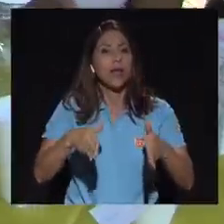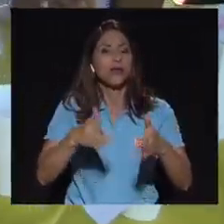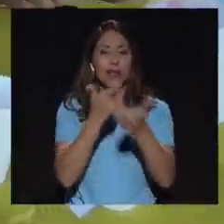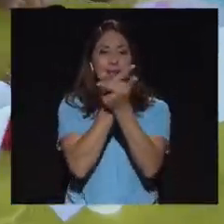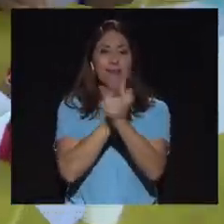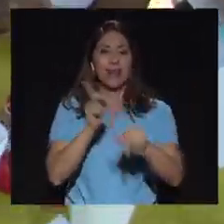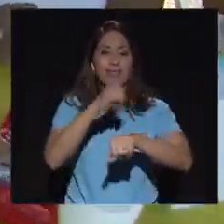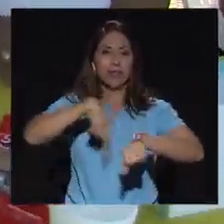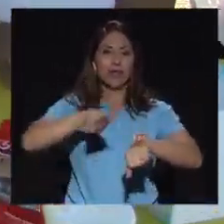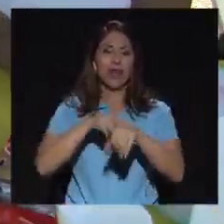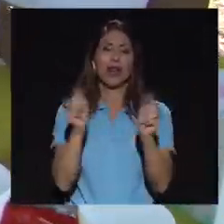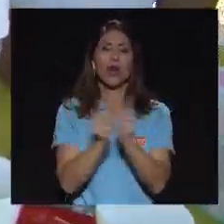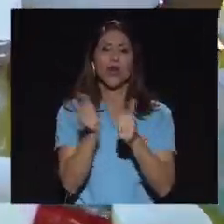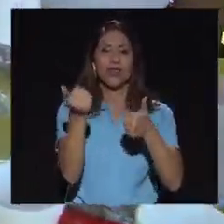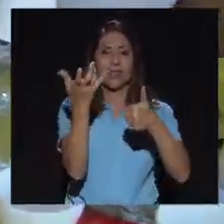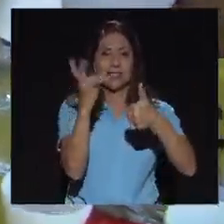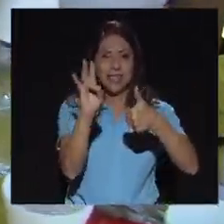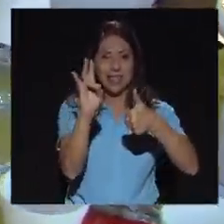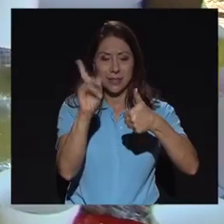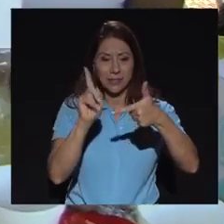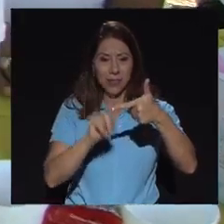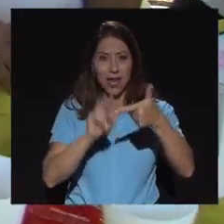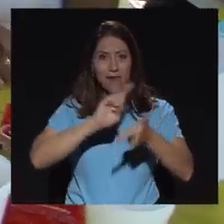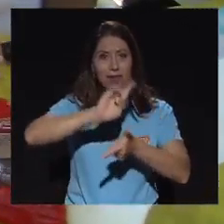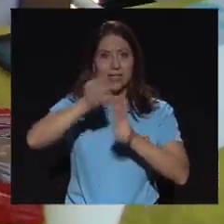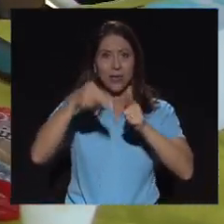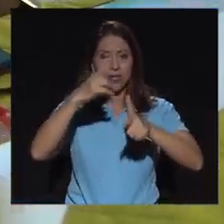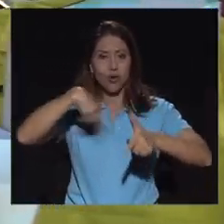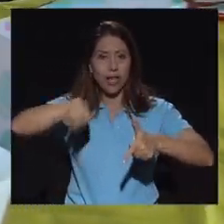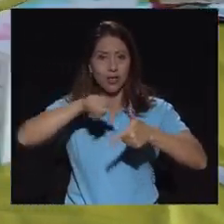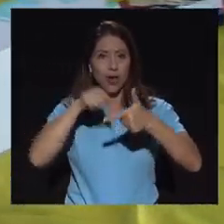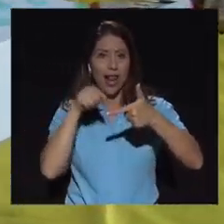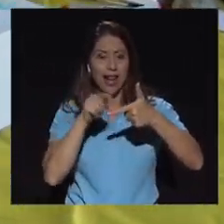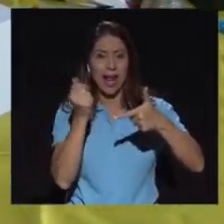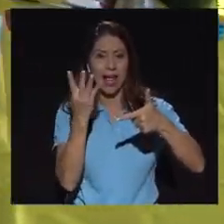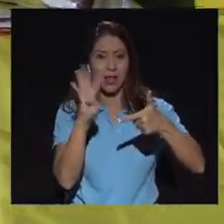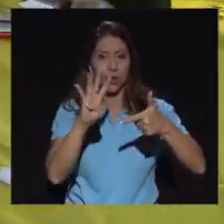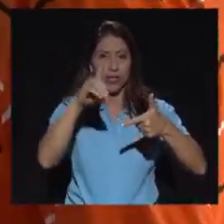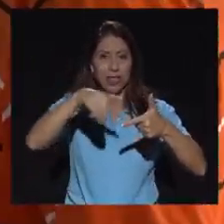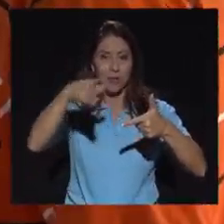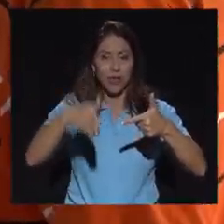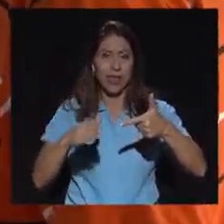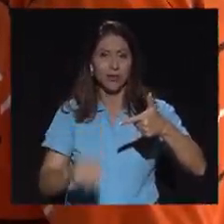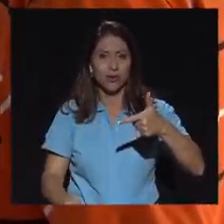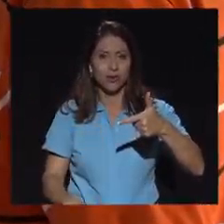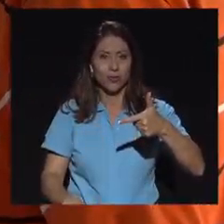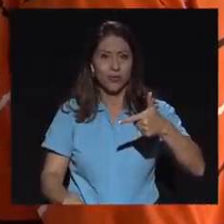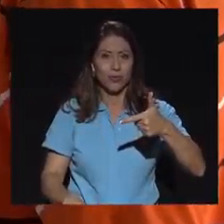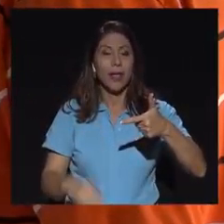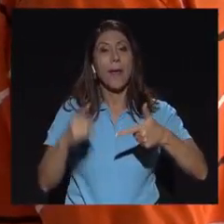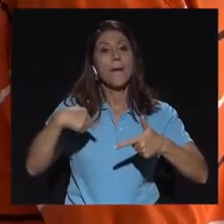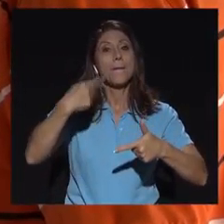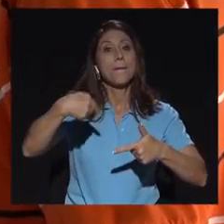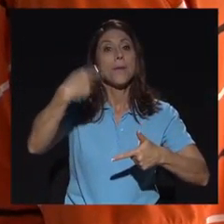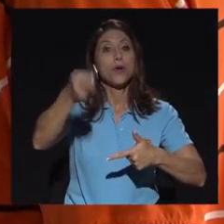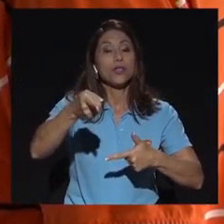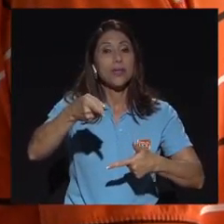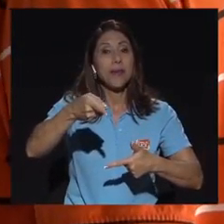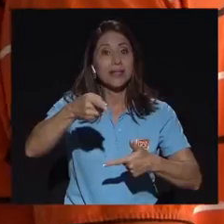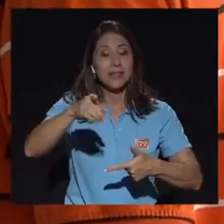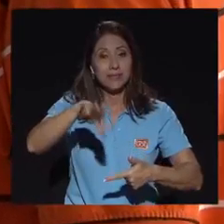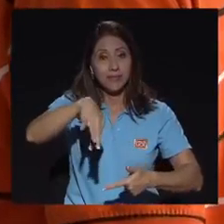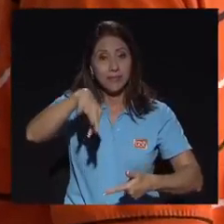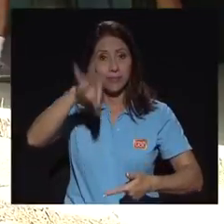curules, seguido del Partido Restauración Nacional que obtuvo 14 diputados. Las próximas elecciones presidenciales se